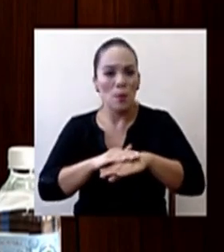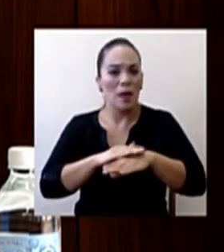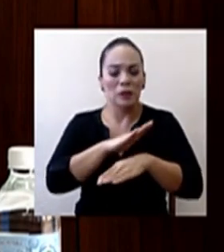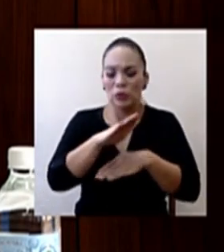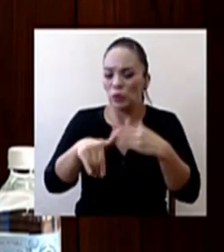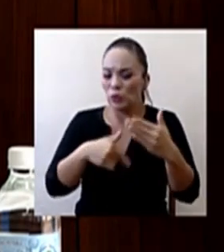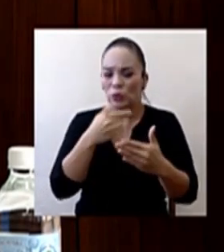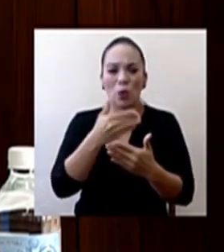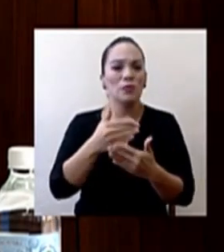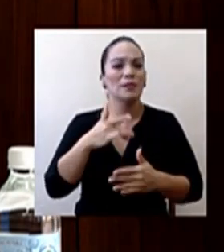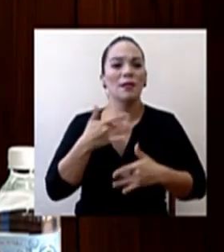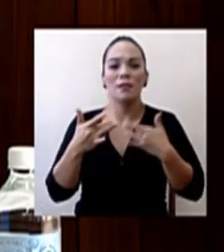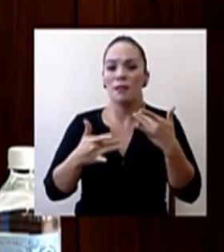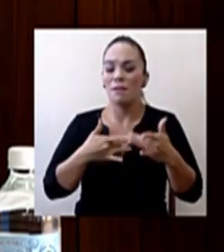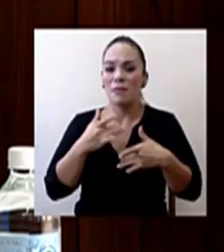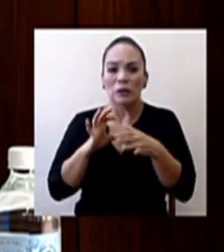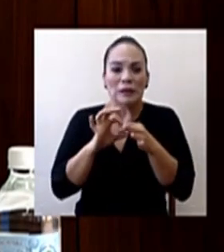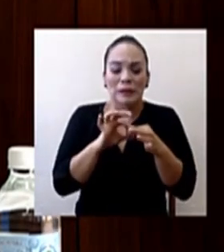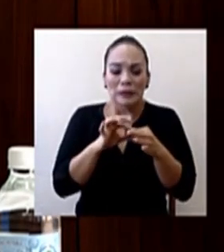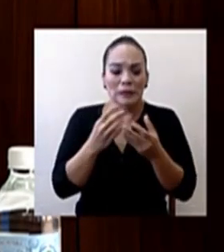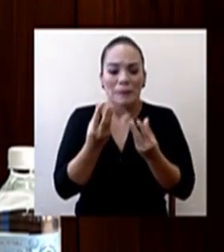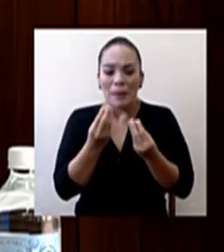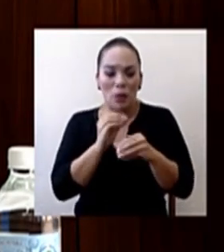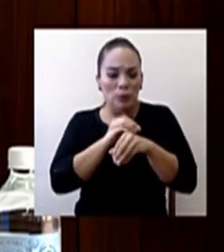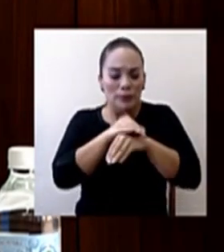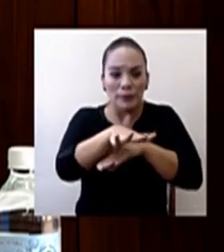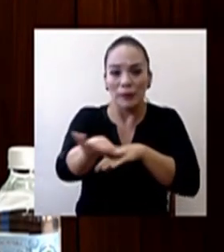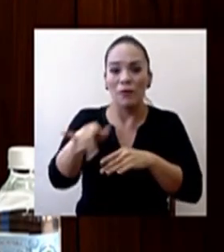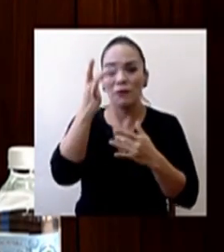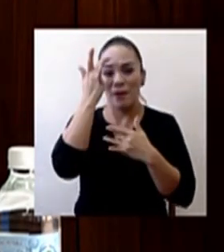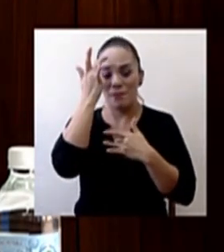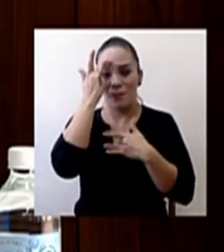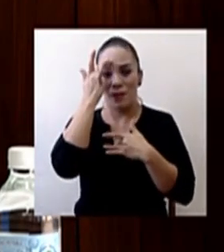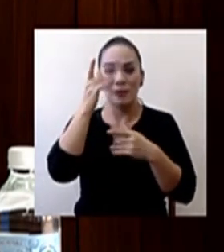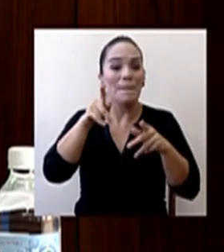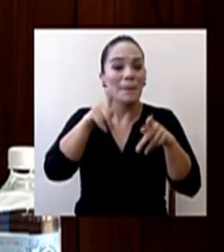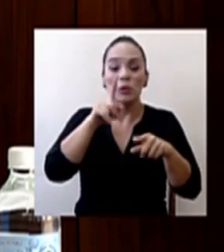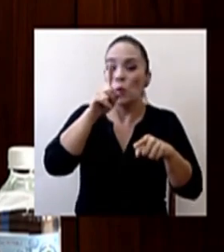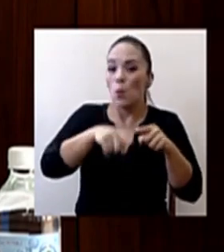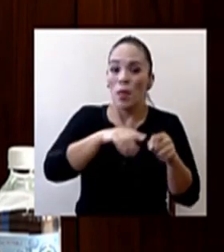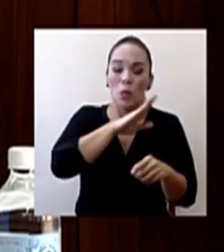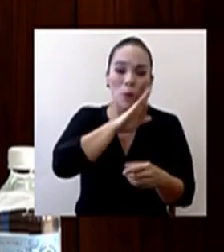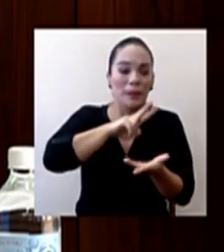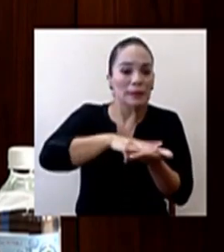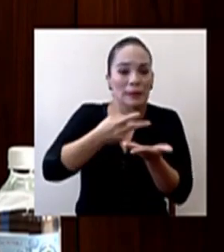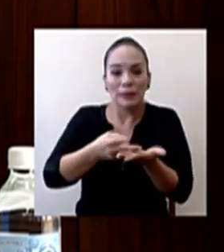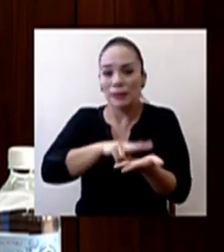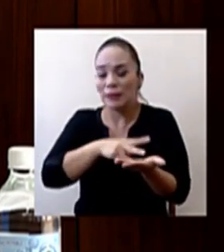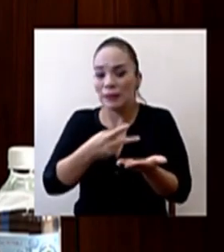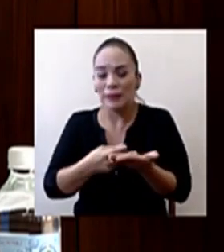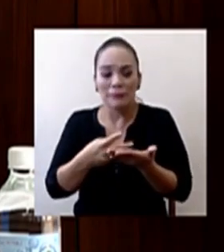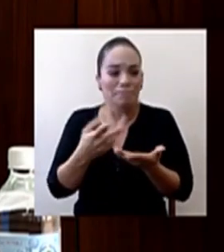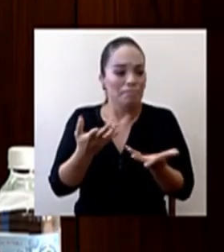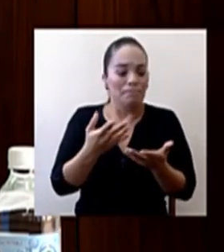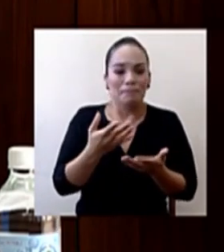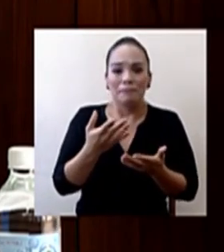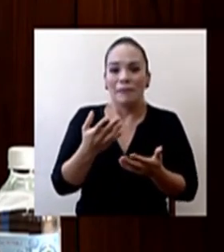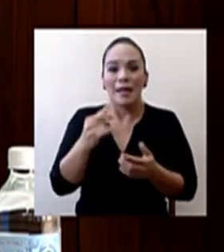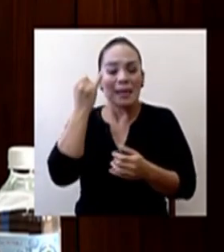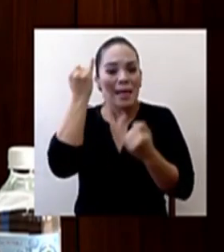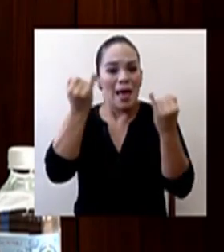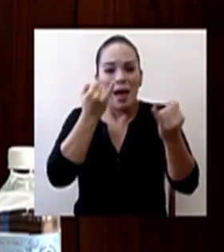transmitirle la enfermedad a un familiar, insomnio, problemas de concentración, irritabilidad, ideas